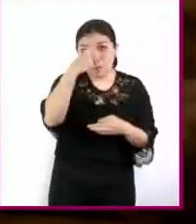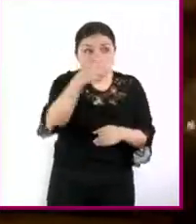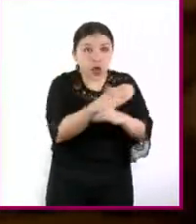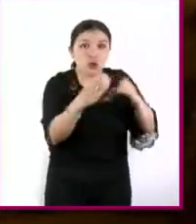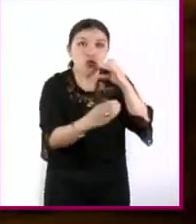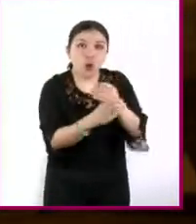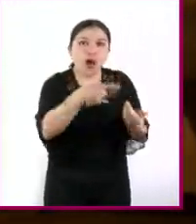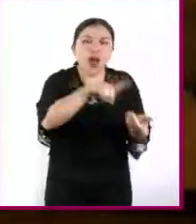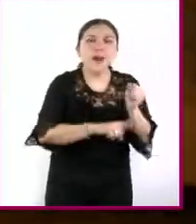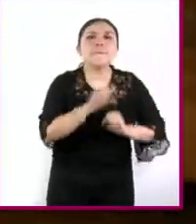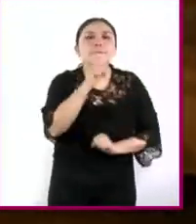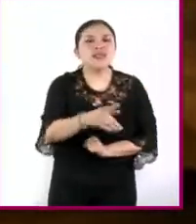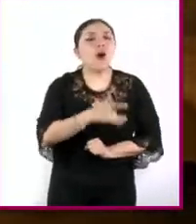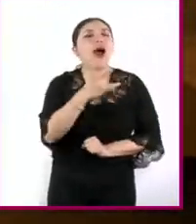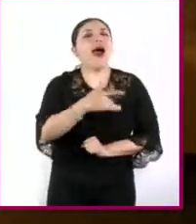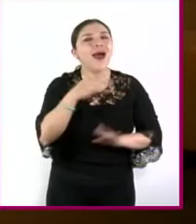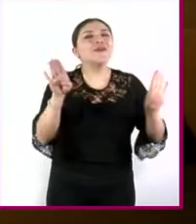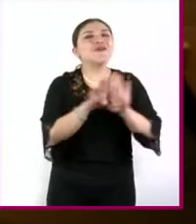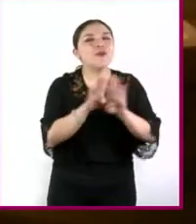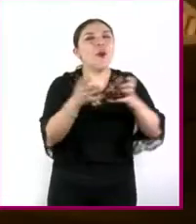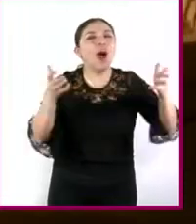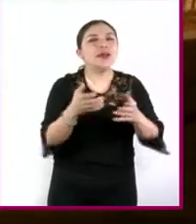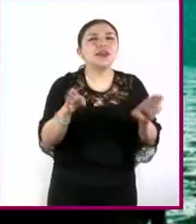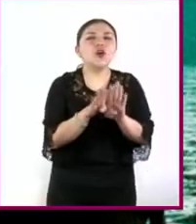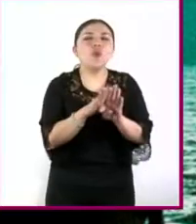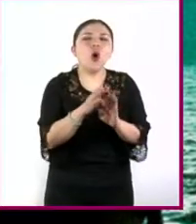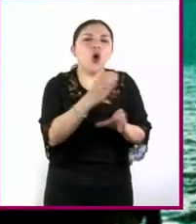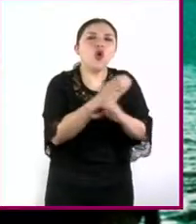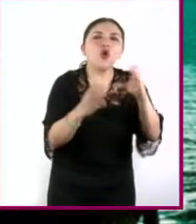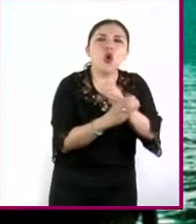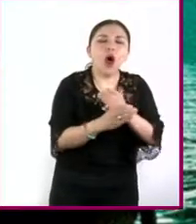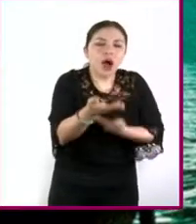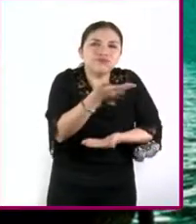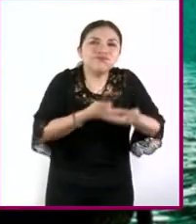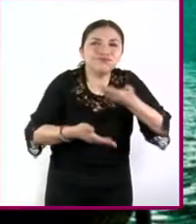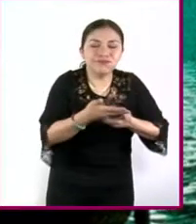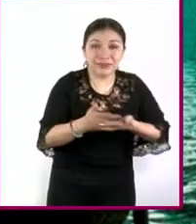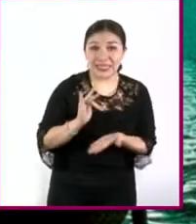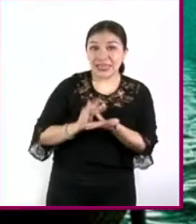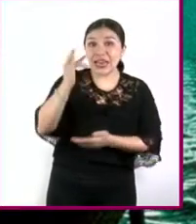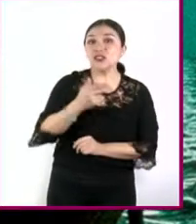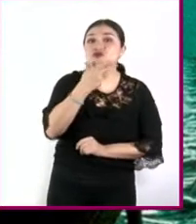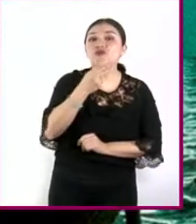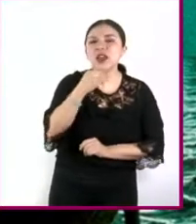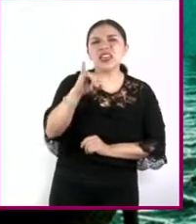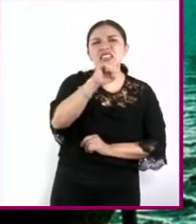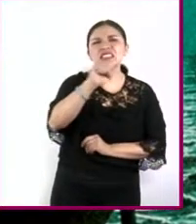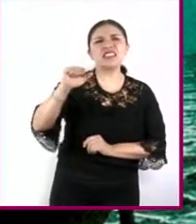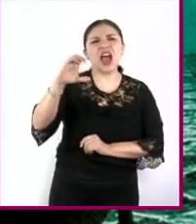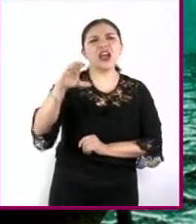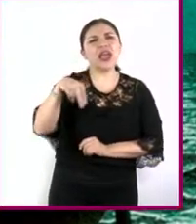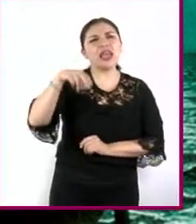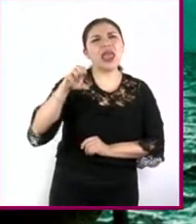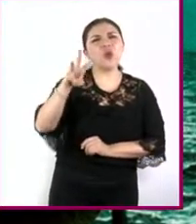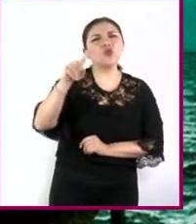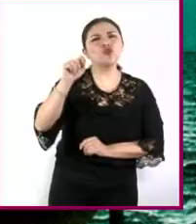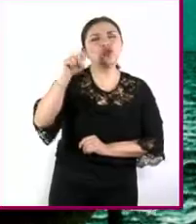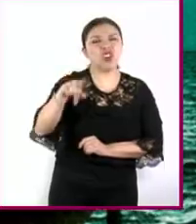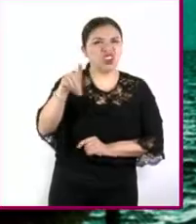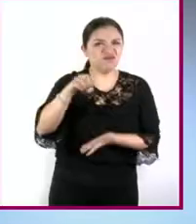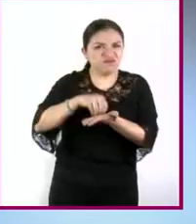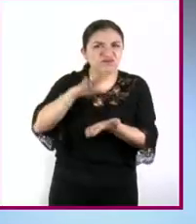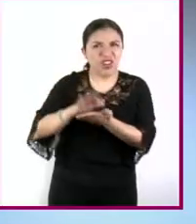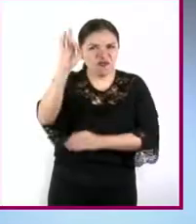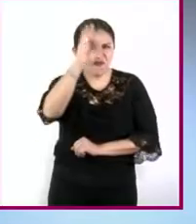también definía cómo interactuaban unas con otras gracias a isaac newton quien asentó las bases de la física moderna